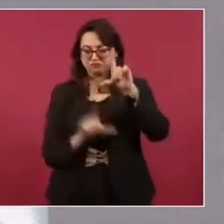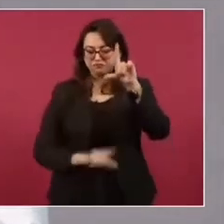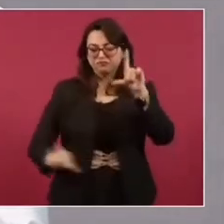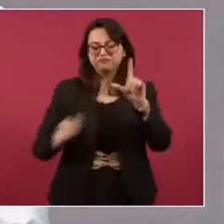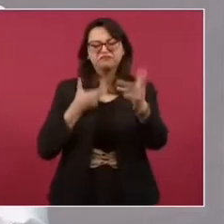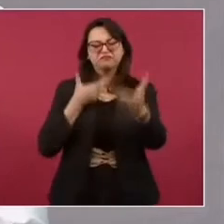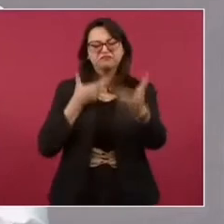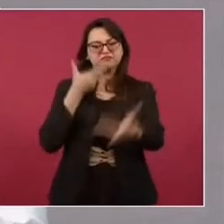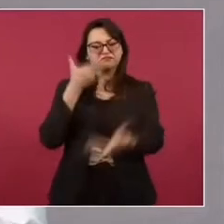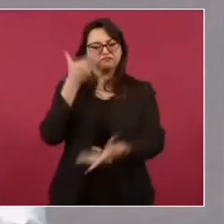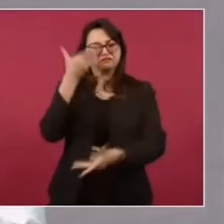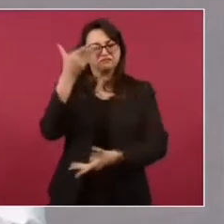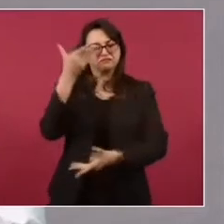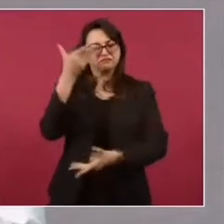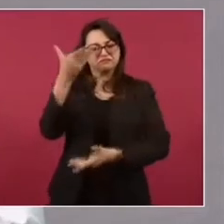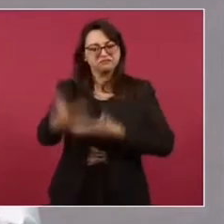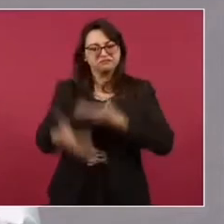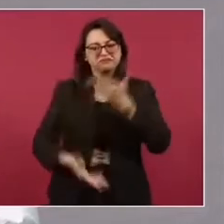patria.